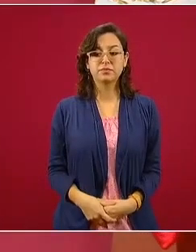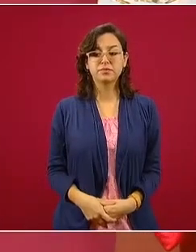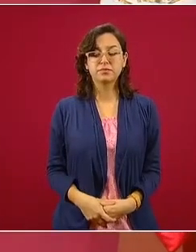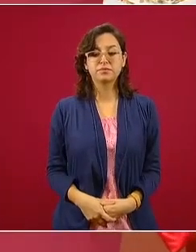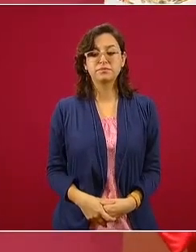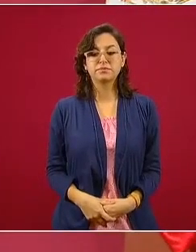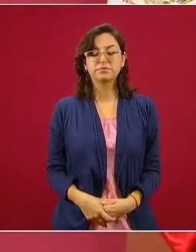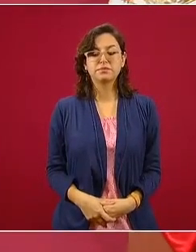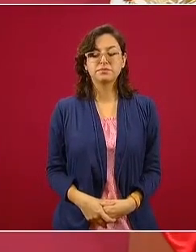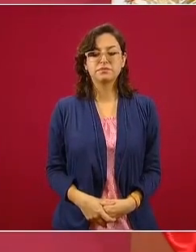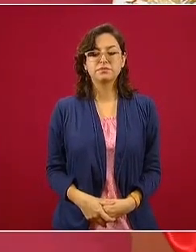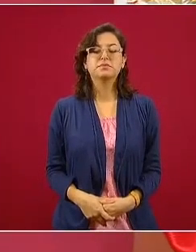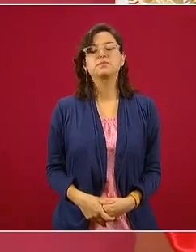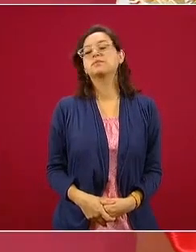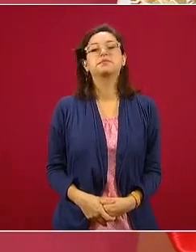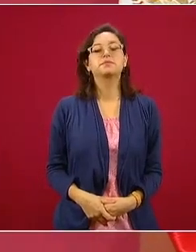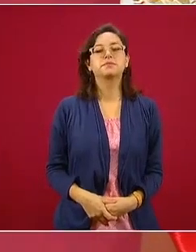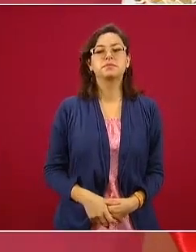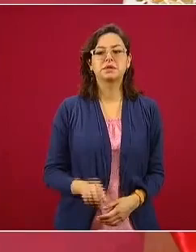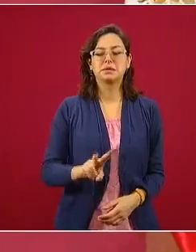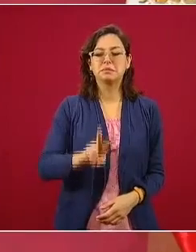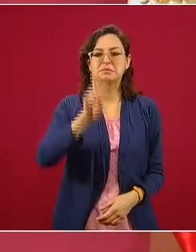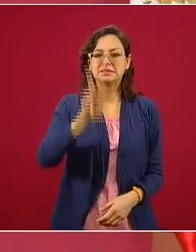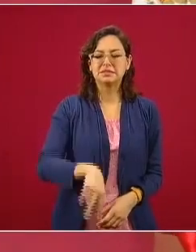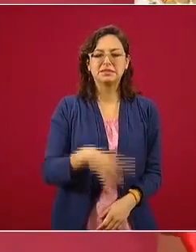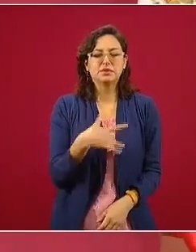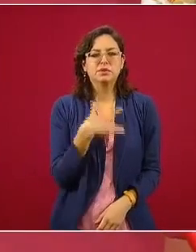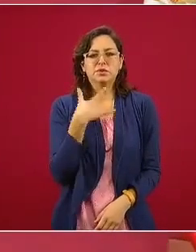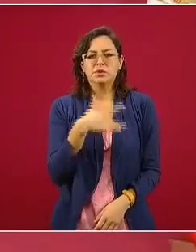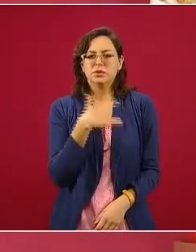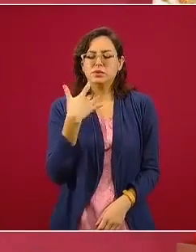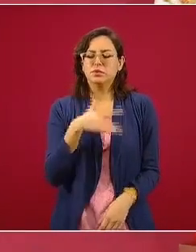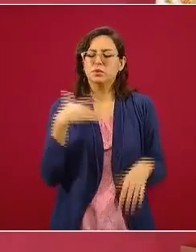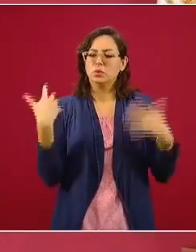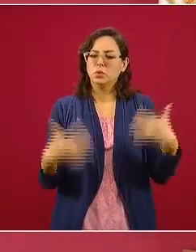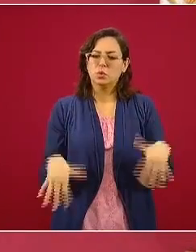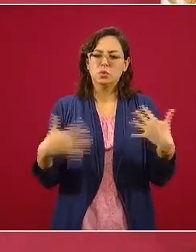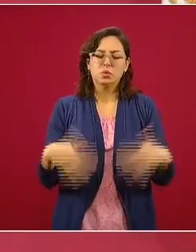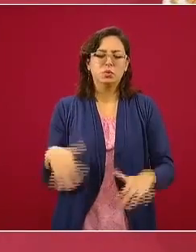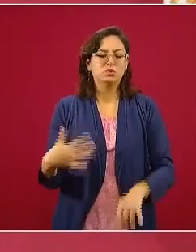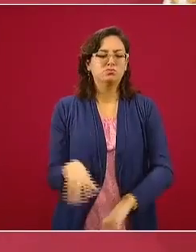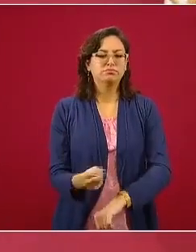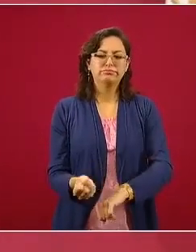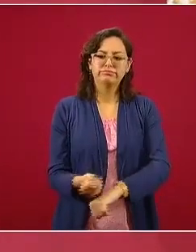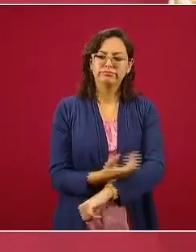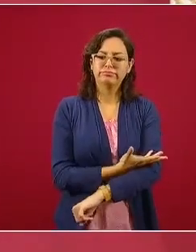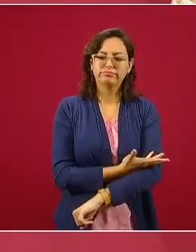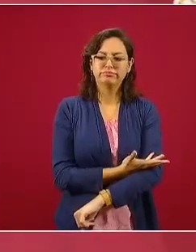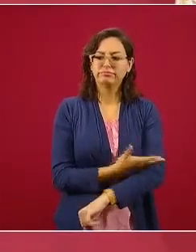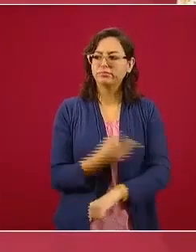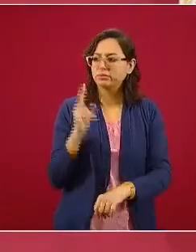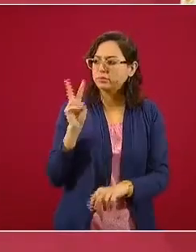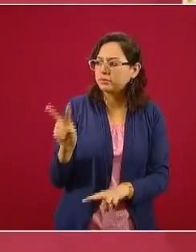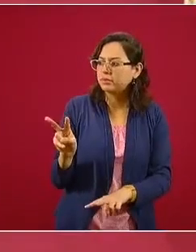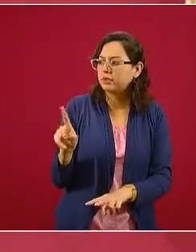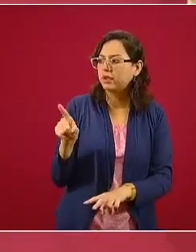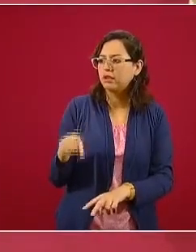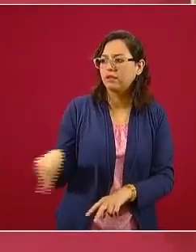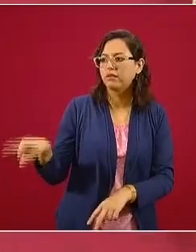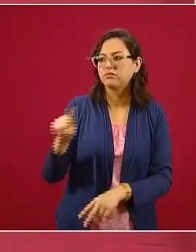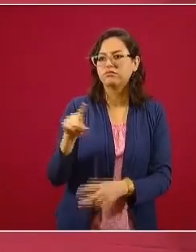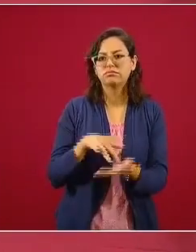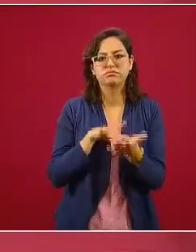muy conmovedor cómo ha habido solidaridad, fraternidad